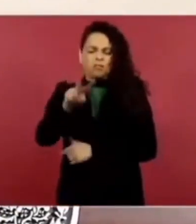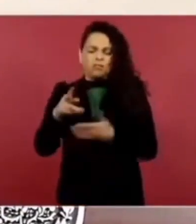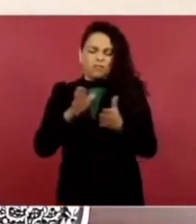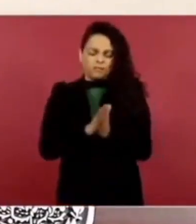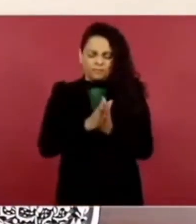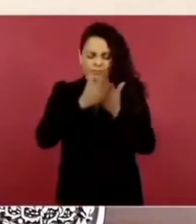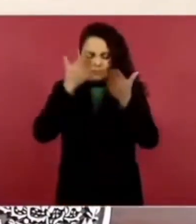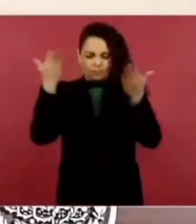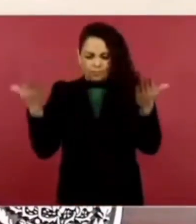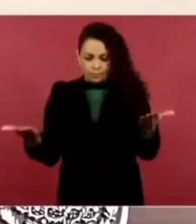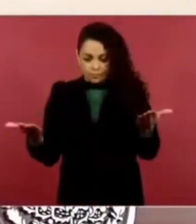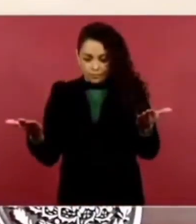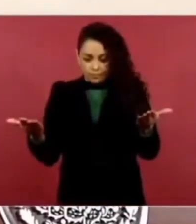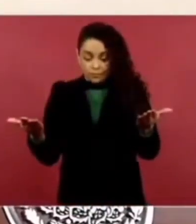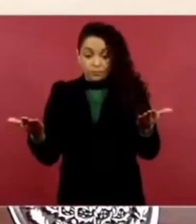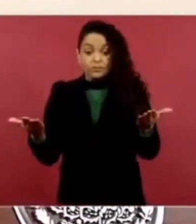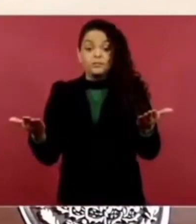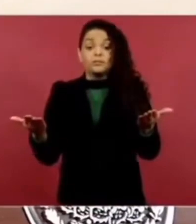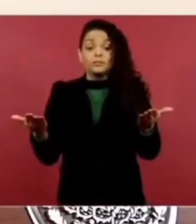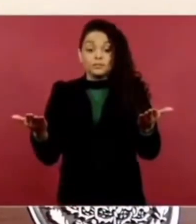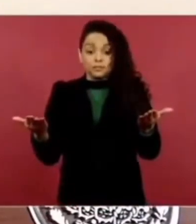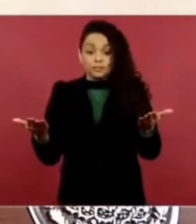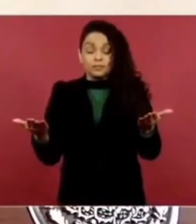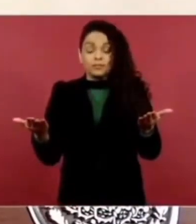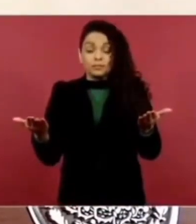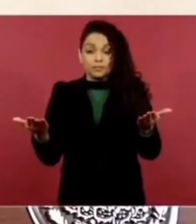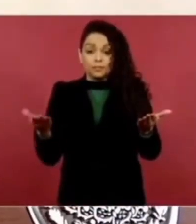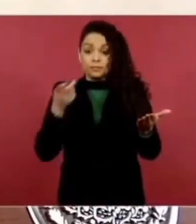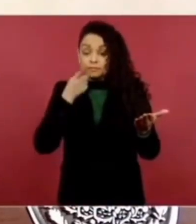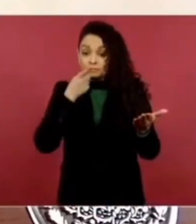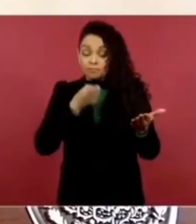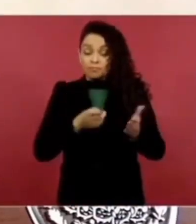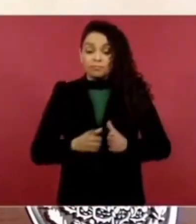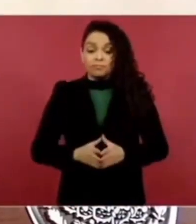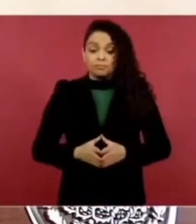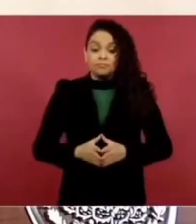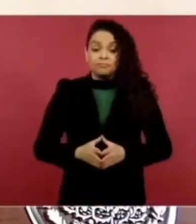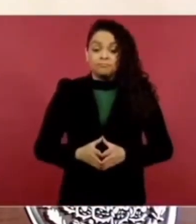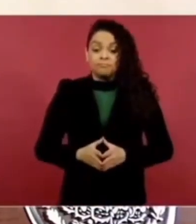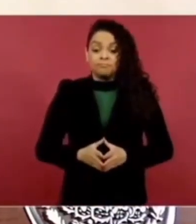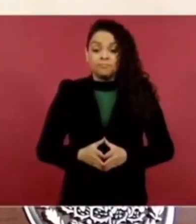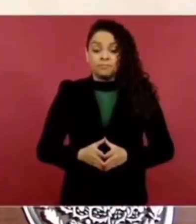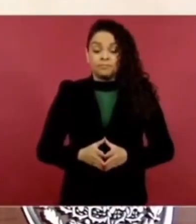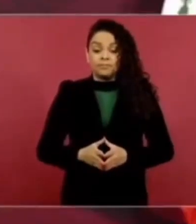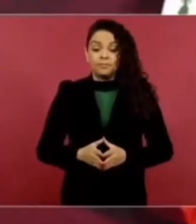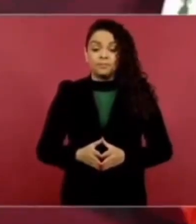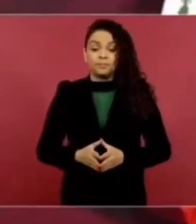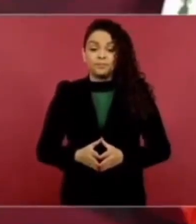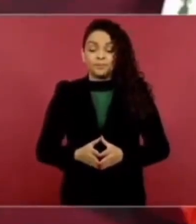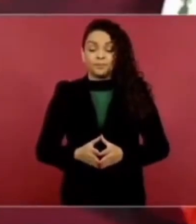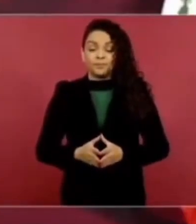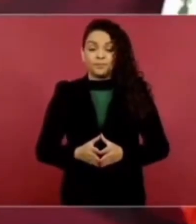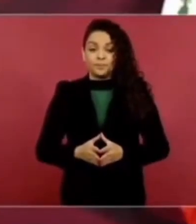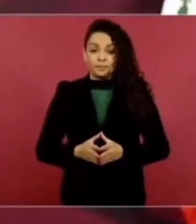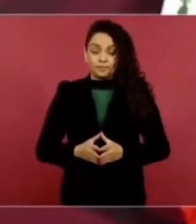lo mismo les ha pedido a los